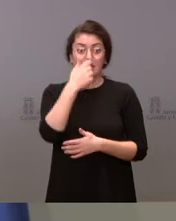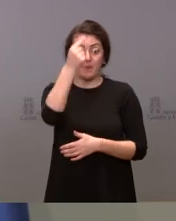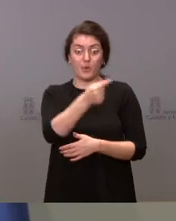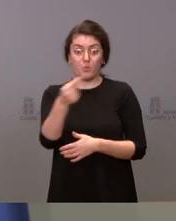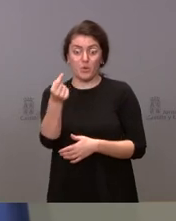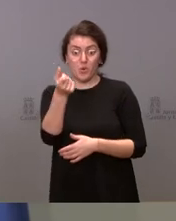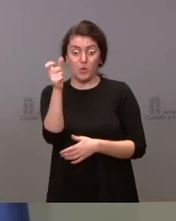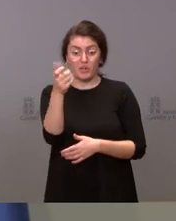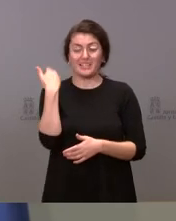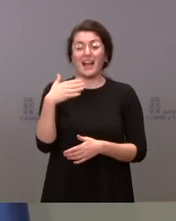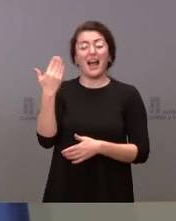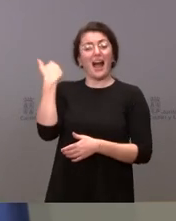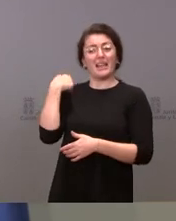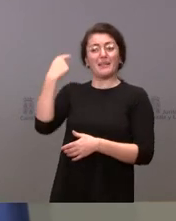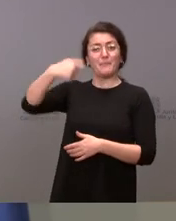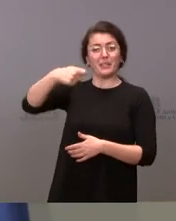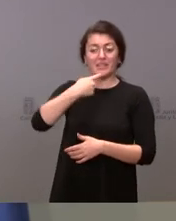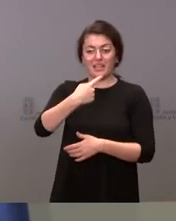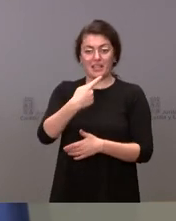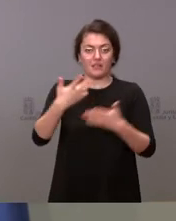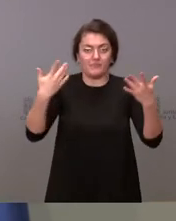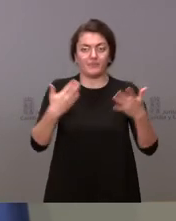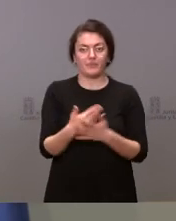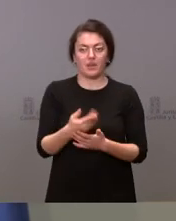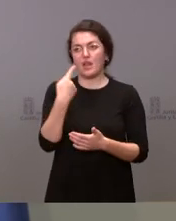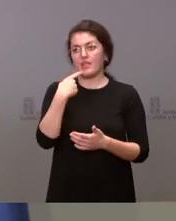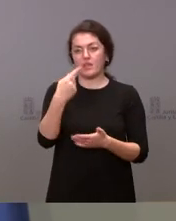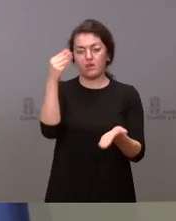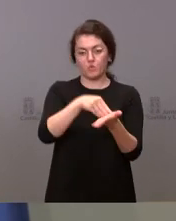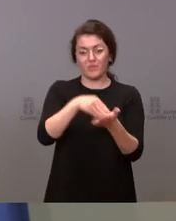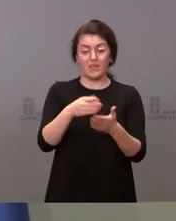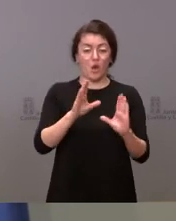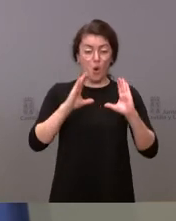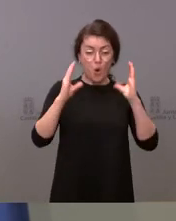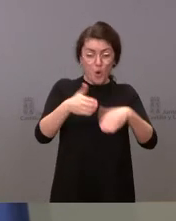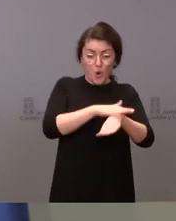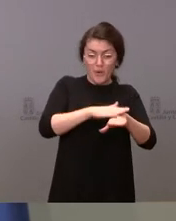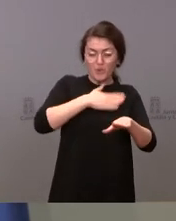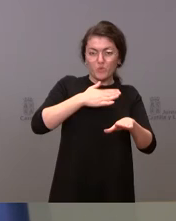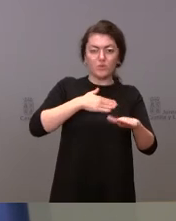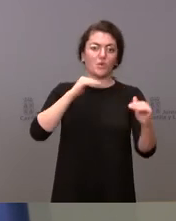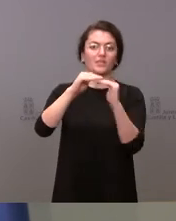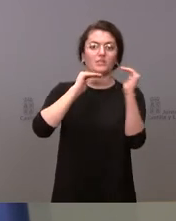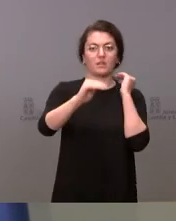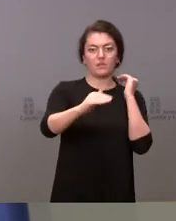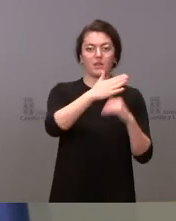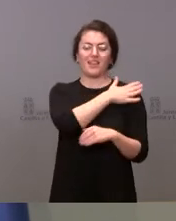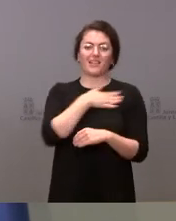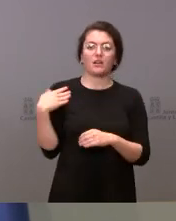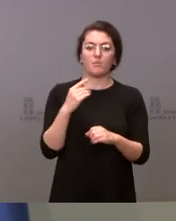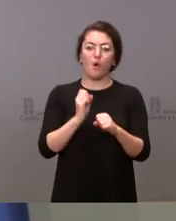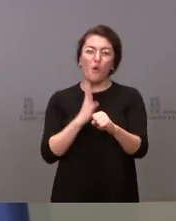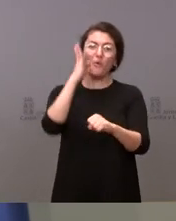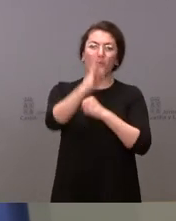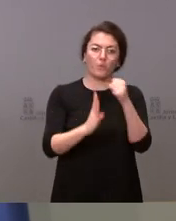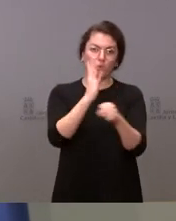ayer el presidente, ya no sé cuántas veces lo tiene que decir, nuestro gobierno es un gobierno estable y que tenemos intención de acabar la legislatura. No podemos